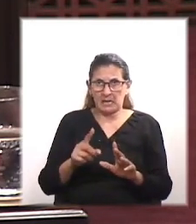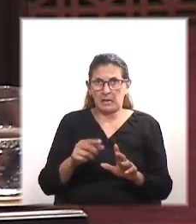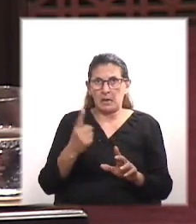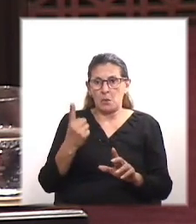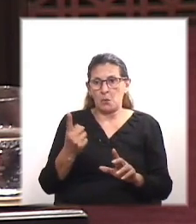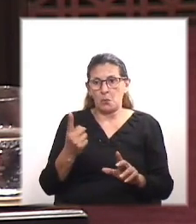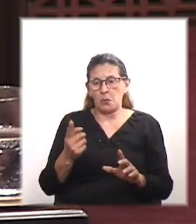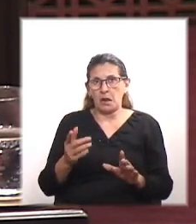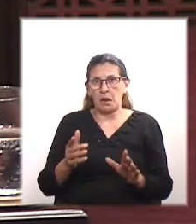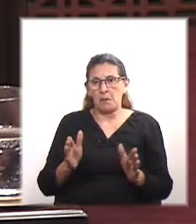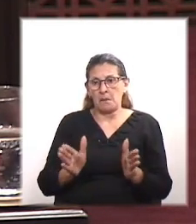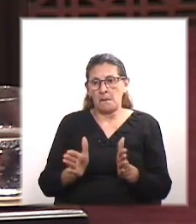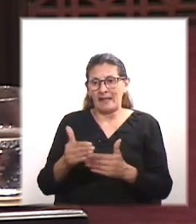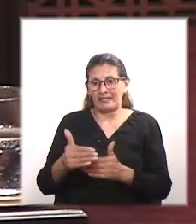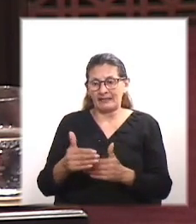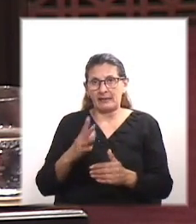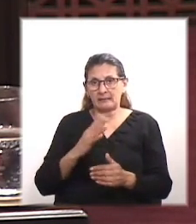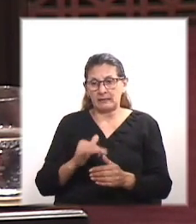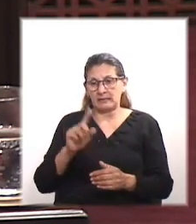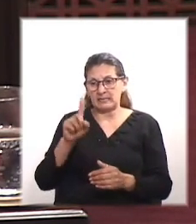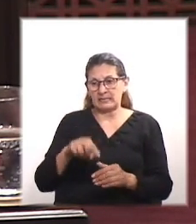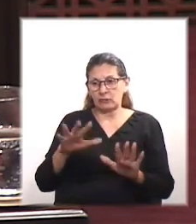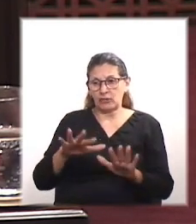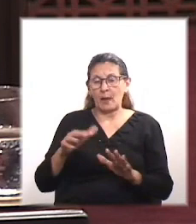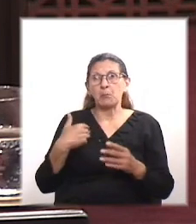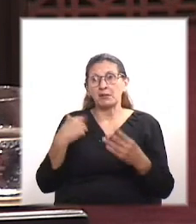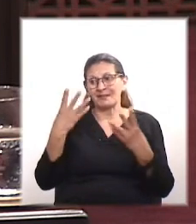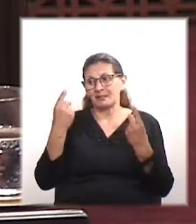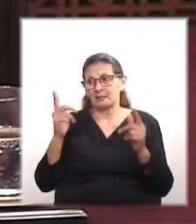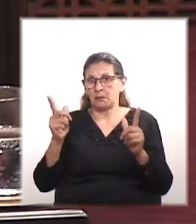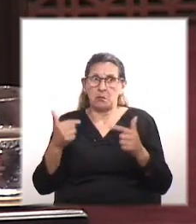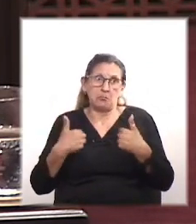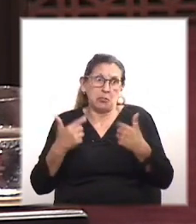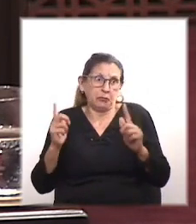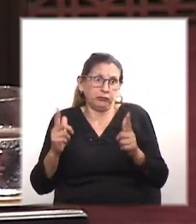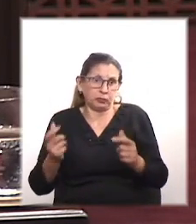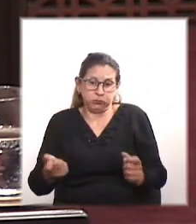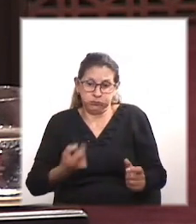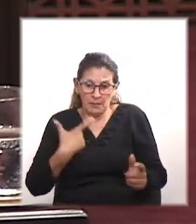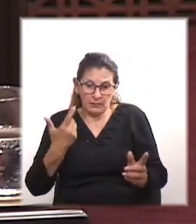batería que tiene 110 decibeles porque él disfruta, tiene esa libertad también.